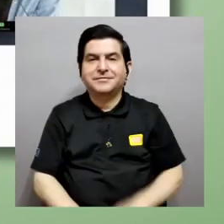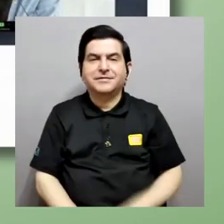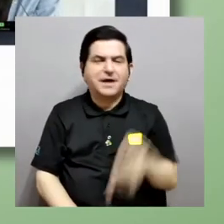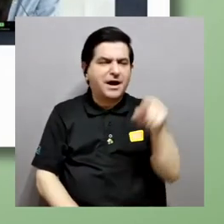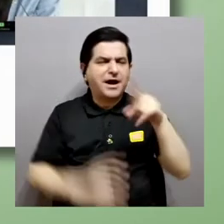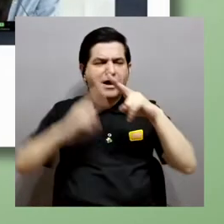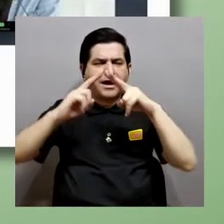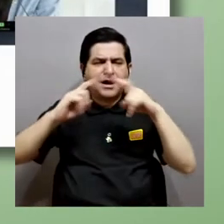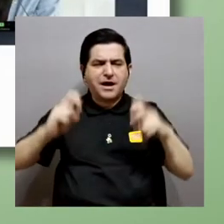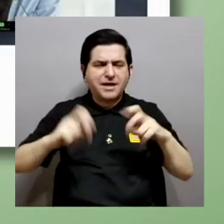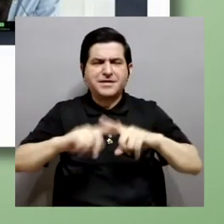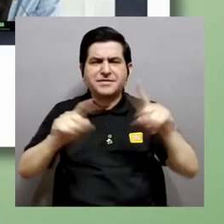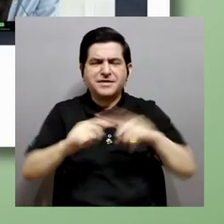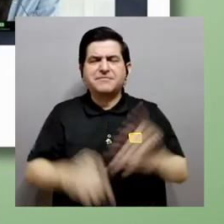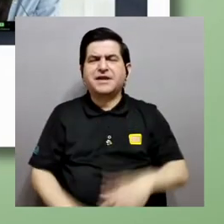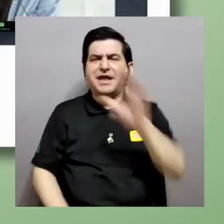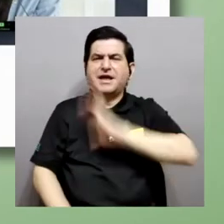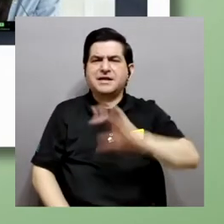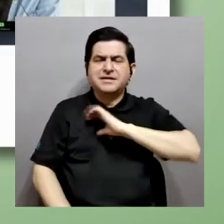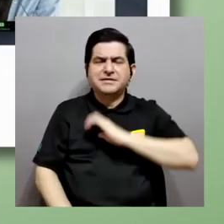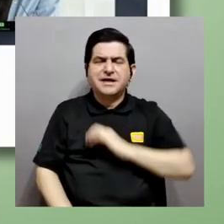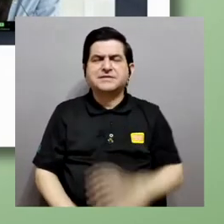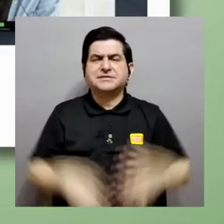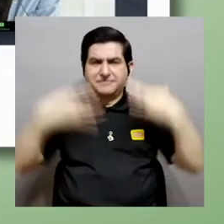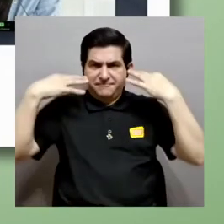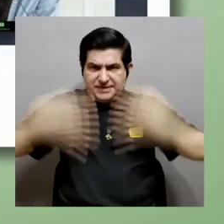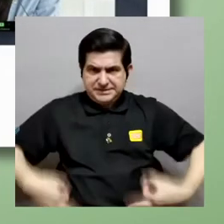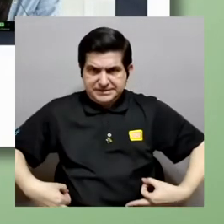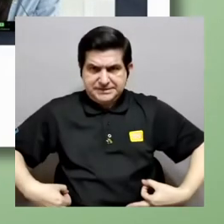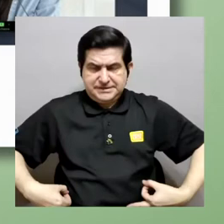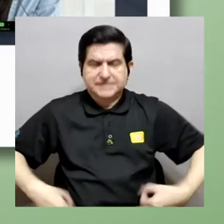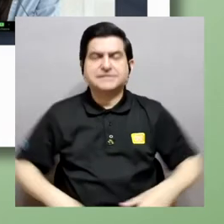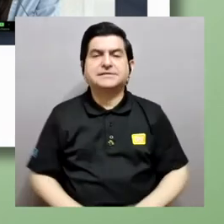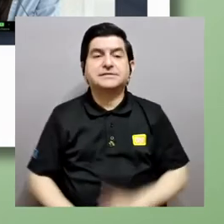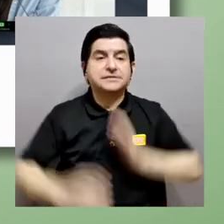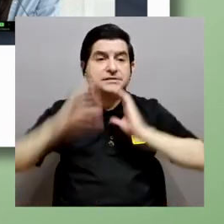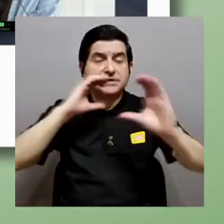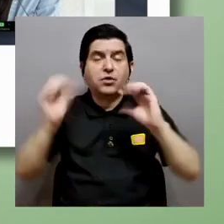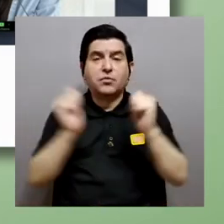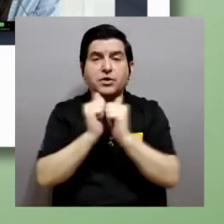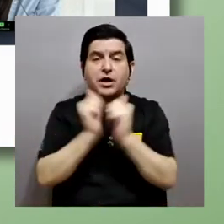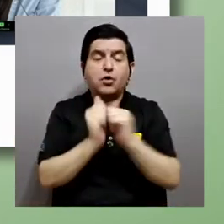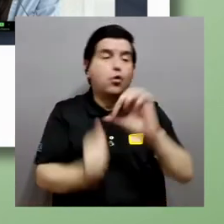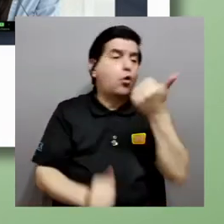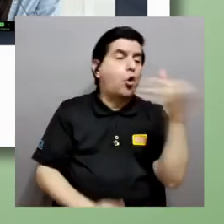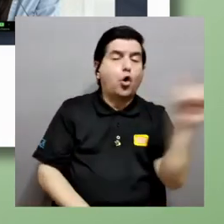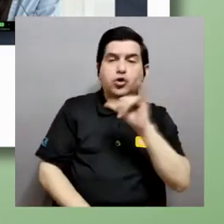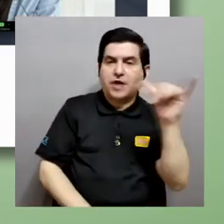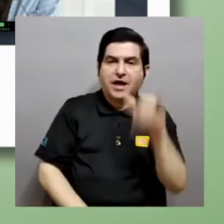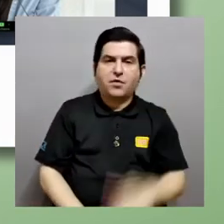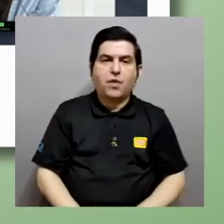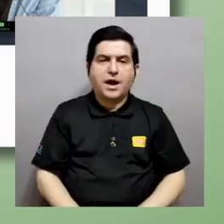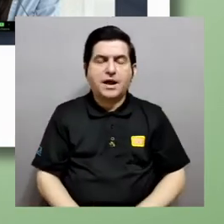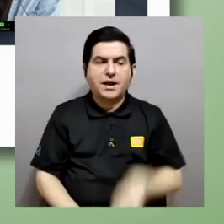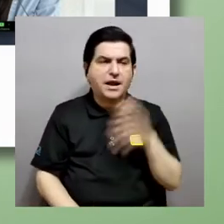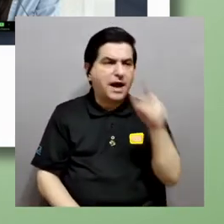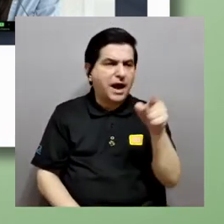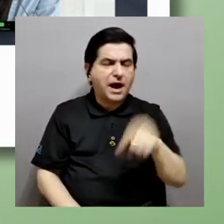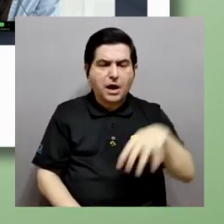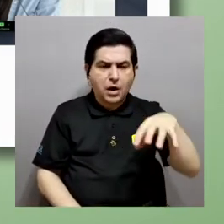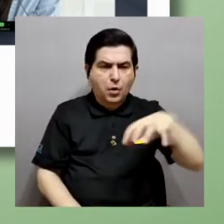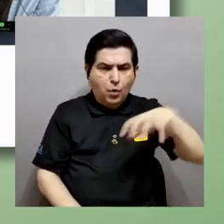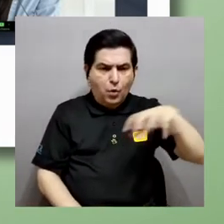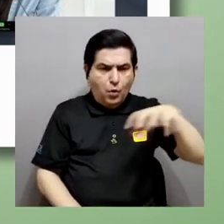analiza múltiples señales fisiológicas y se comunica con una pulsera idéntica y vibra